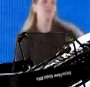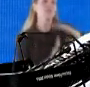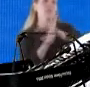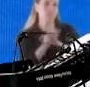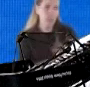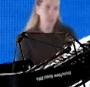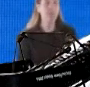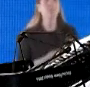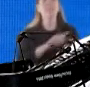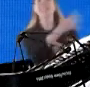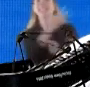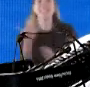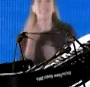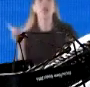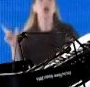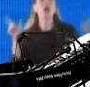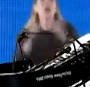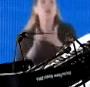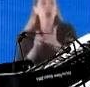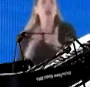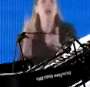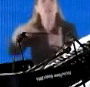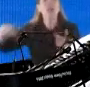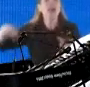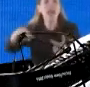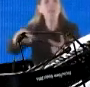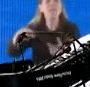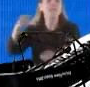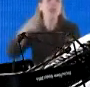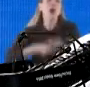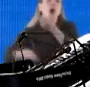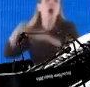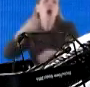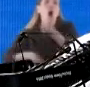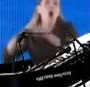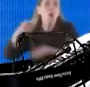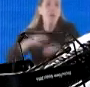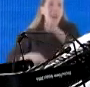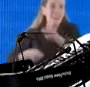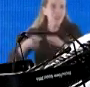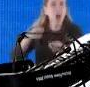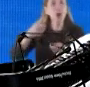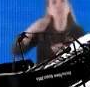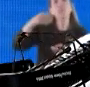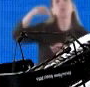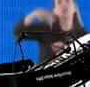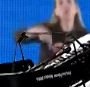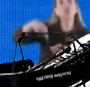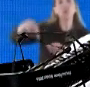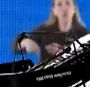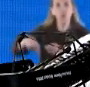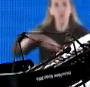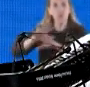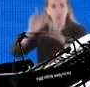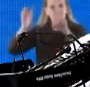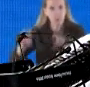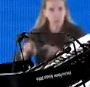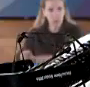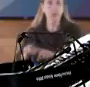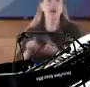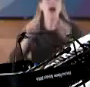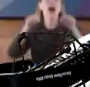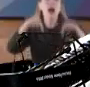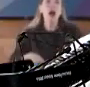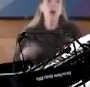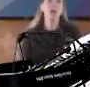Es así, Eduardo, y justamente ahora que hablas de las elecciones, fíjate que cuando se analiza una de las causas por las cuales, en el